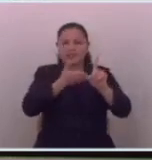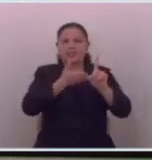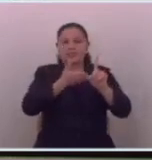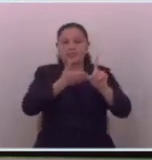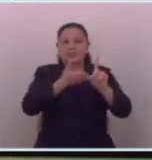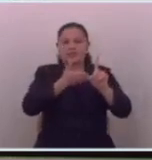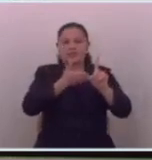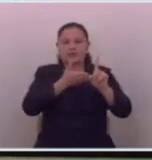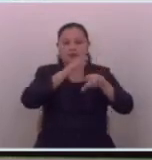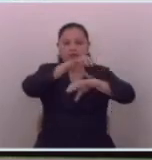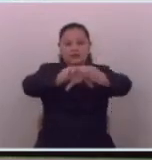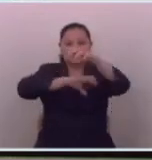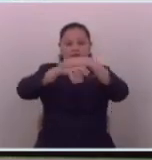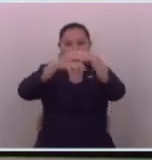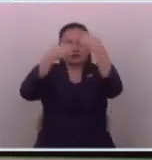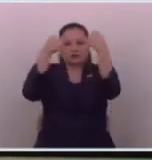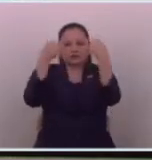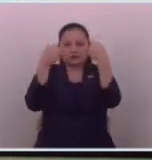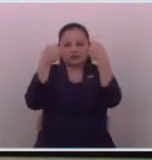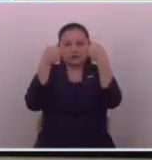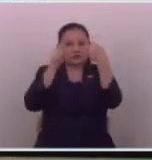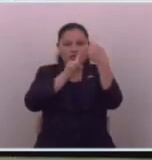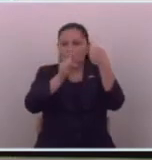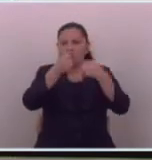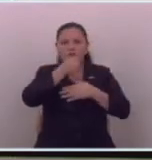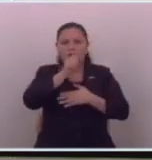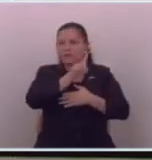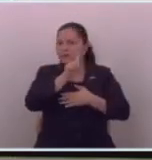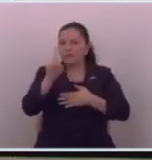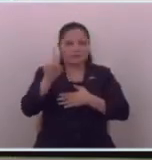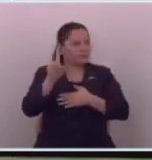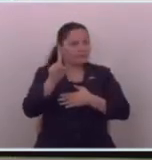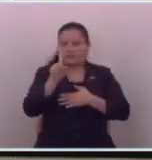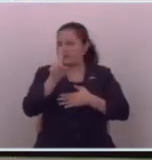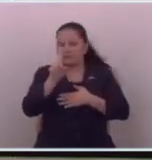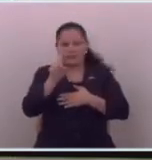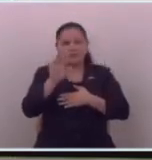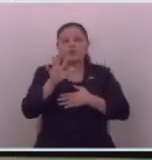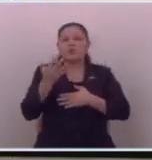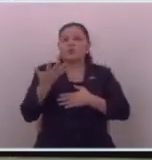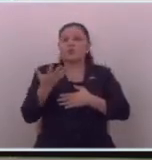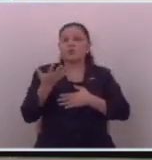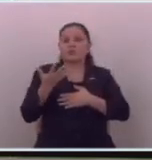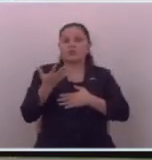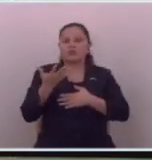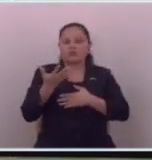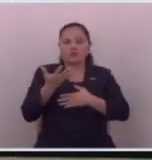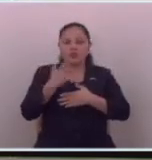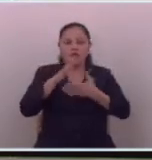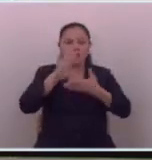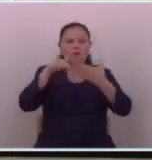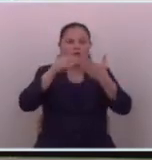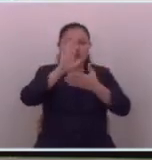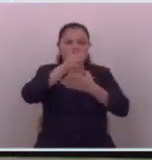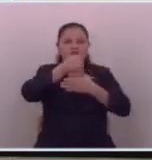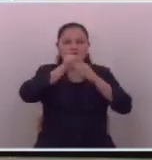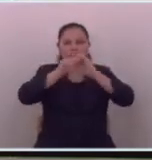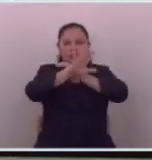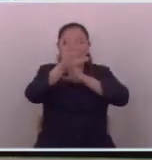fue detenido y no fue detenido por ser ni periodista ni por ni ser creador de contenido